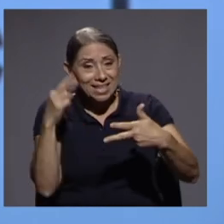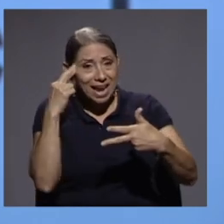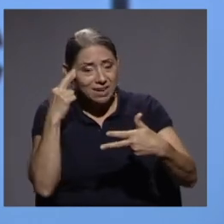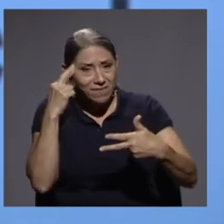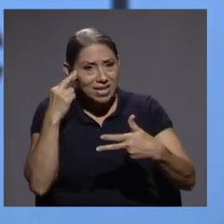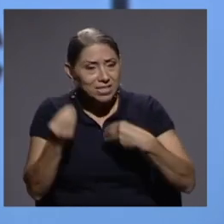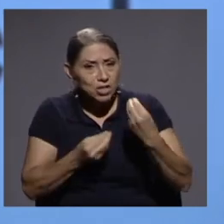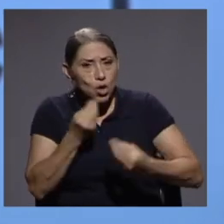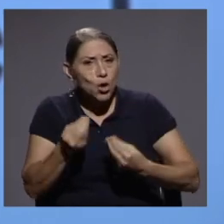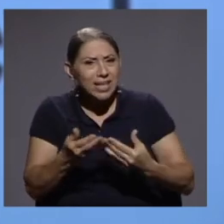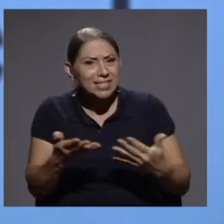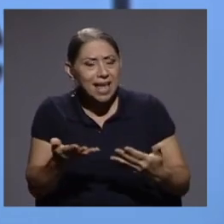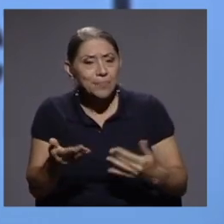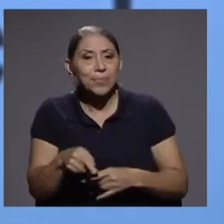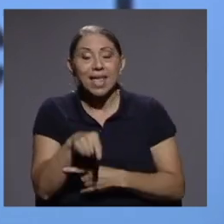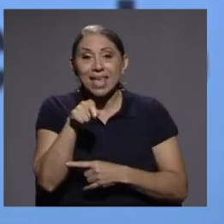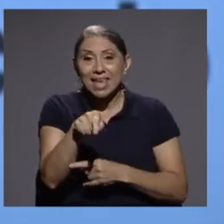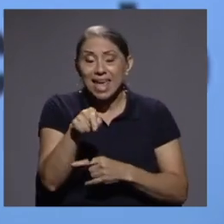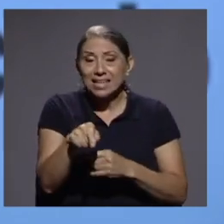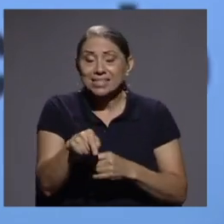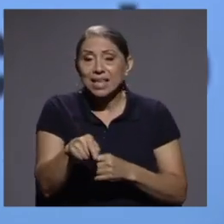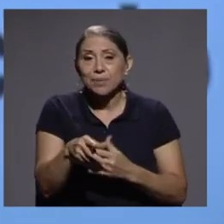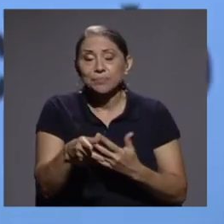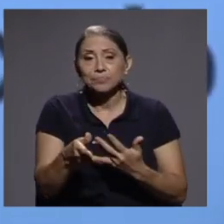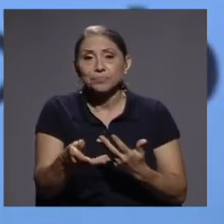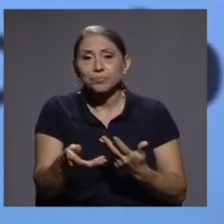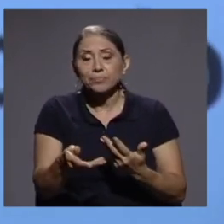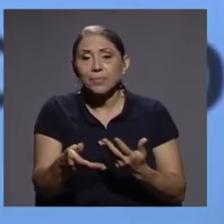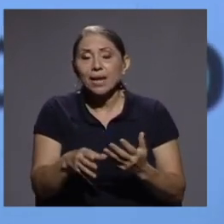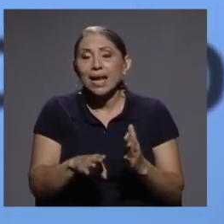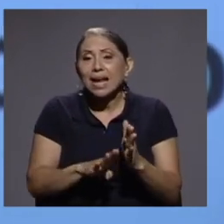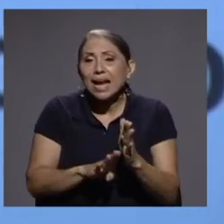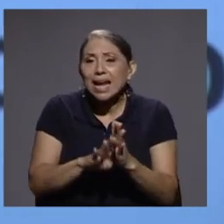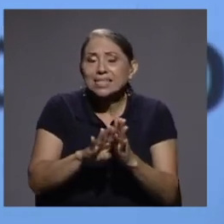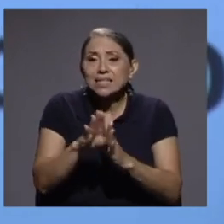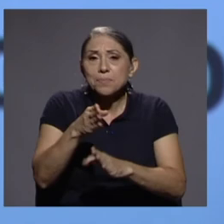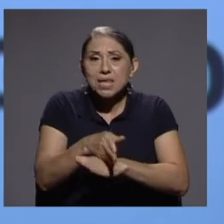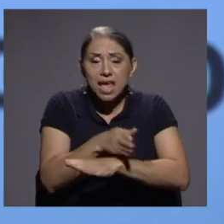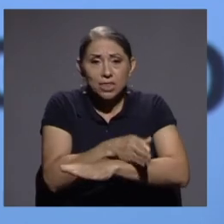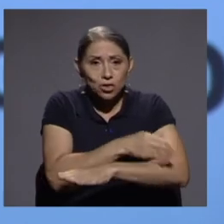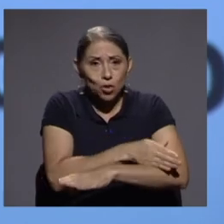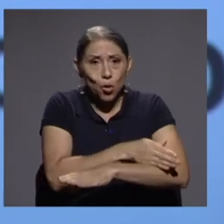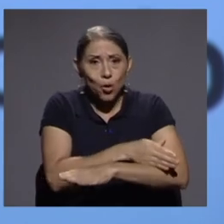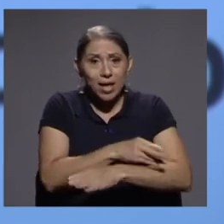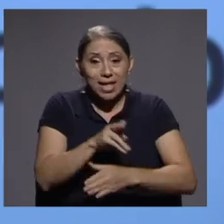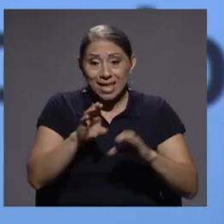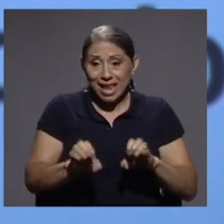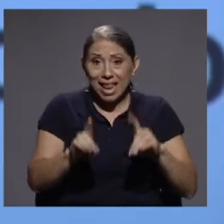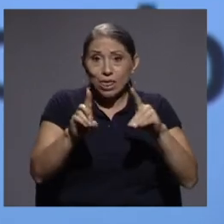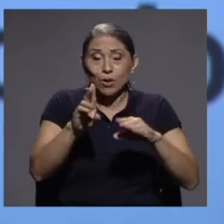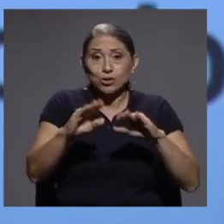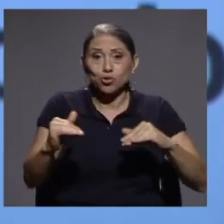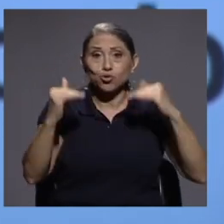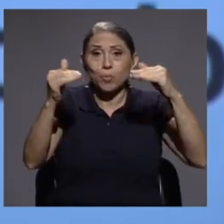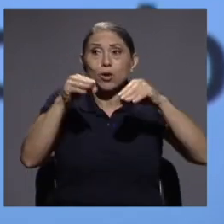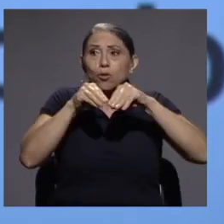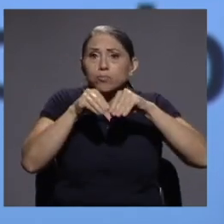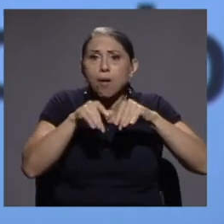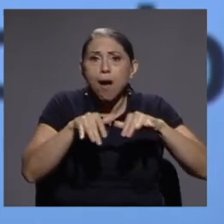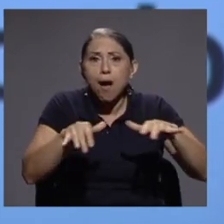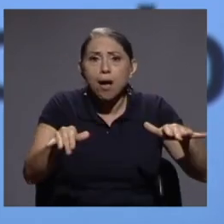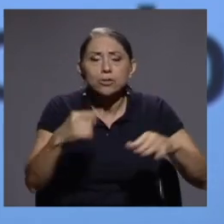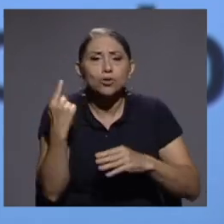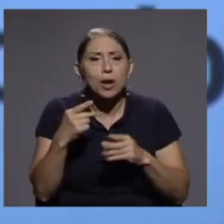pensar es que ese crecimiento aspirado en la cobertura de la educación superior solo puede ocurrir en tanto